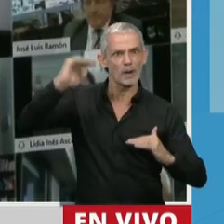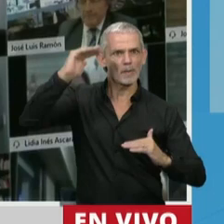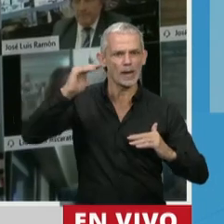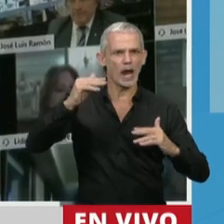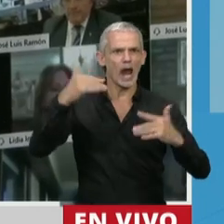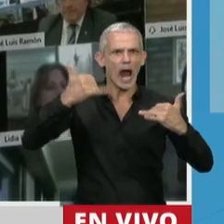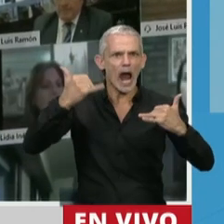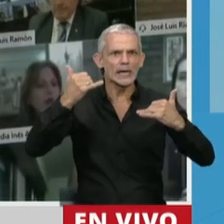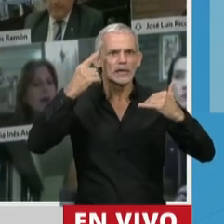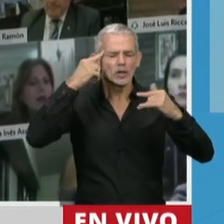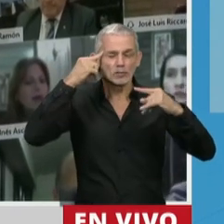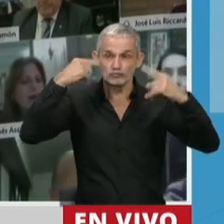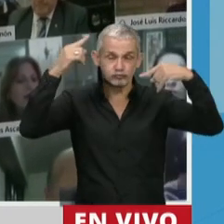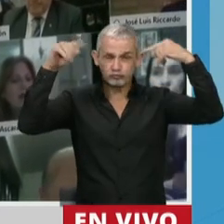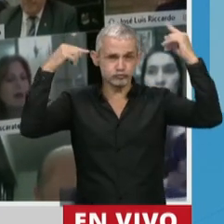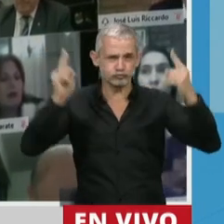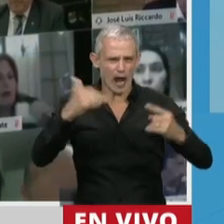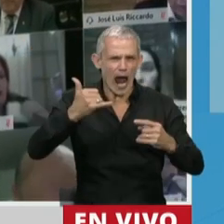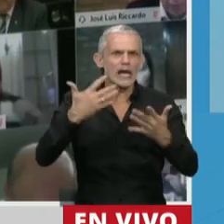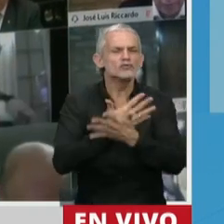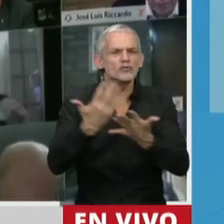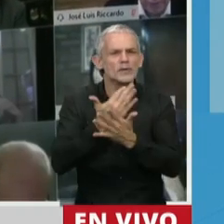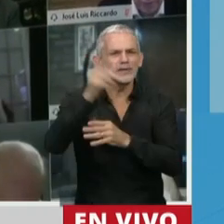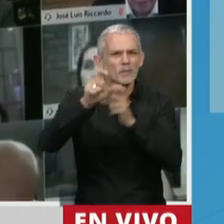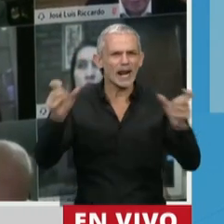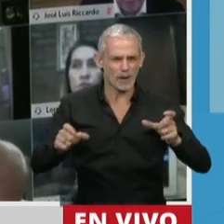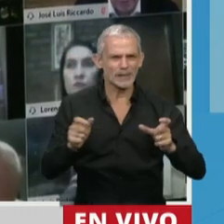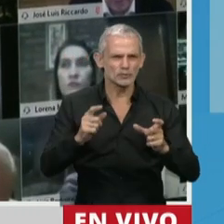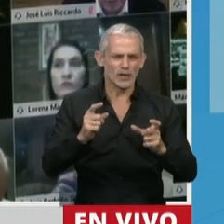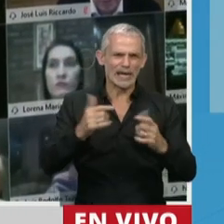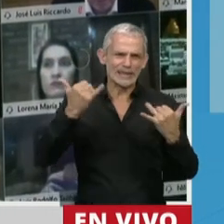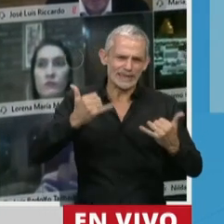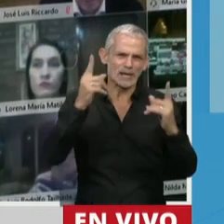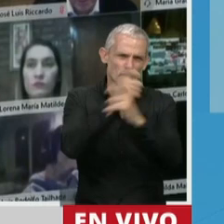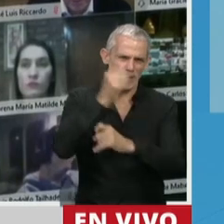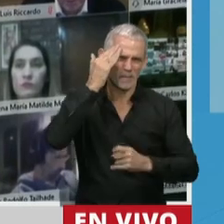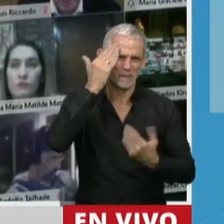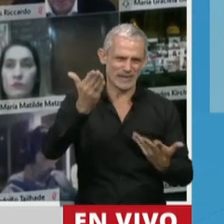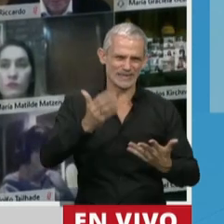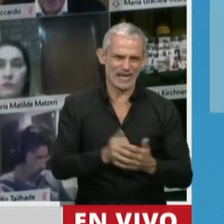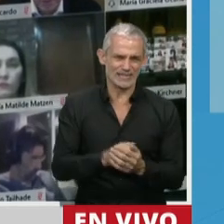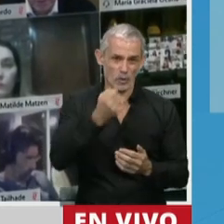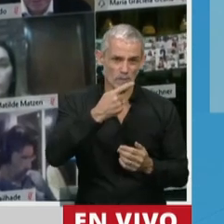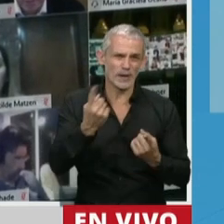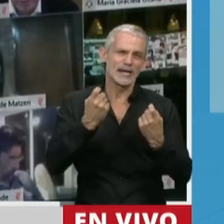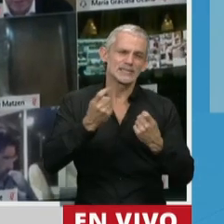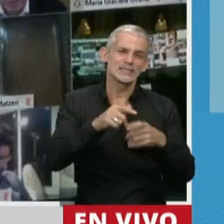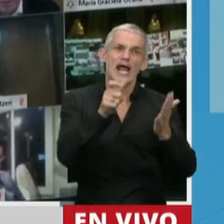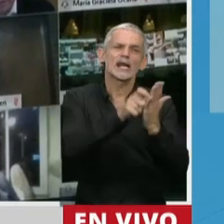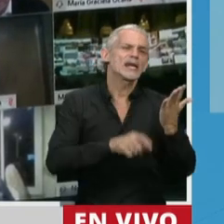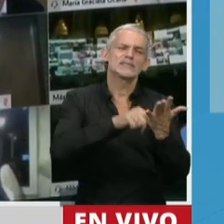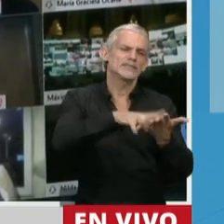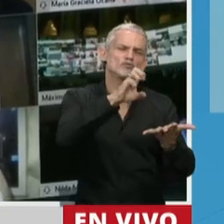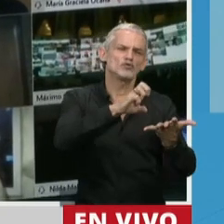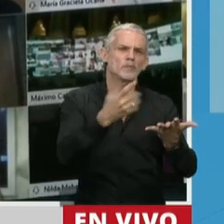producción delirante que es de mucho sufrimiento para las personas que atraviesan esas situaciones. Entonces, en este sentido creo también importante